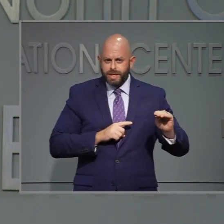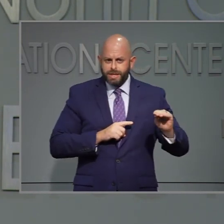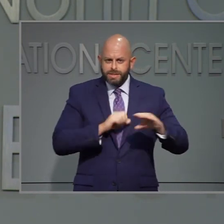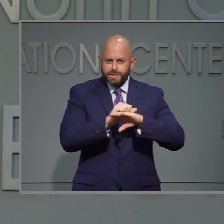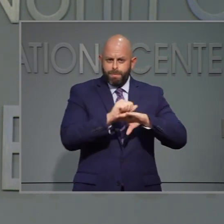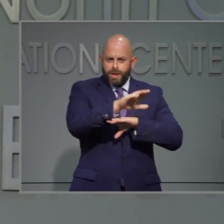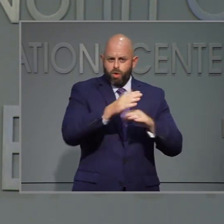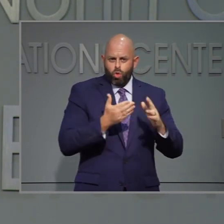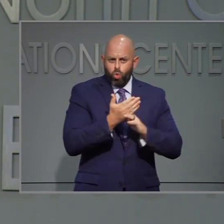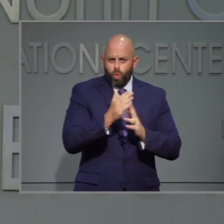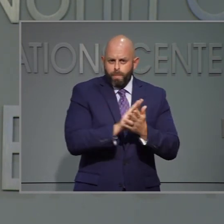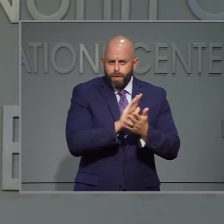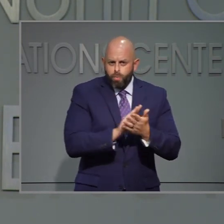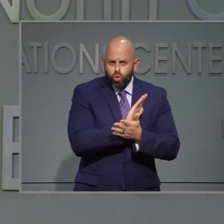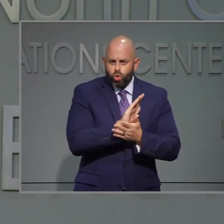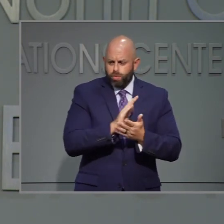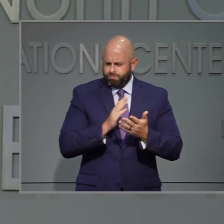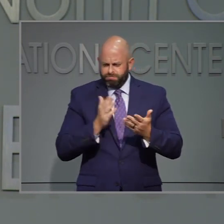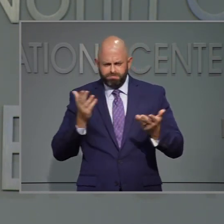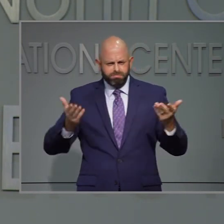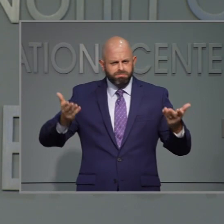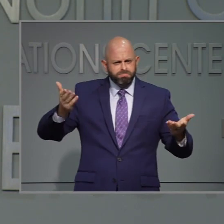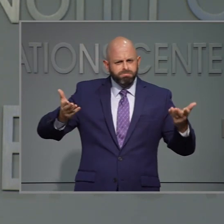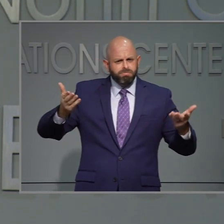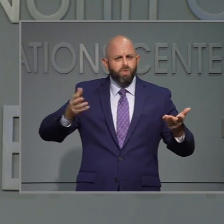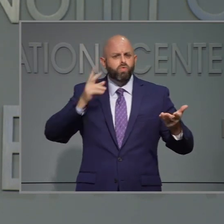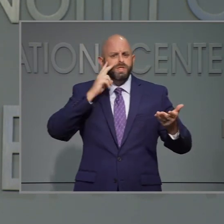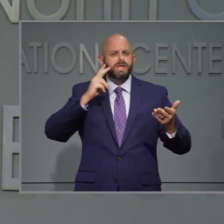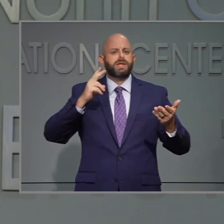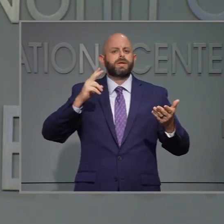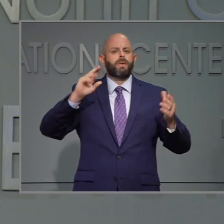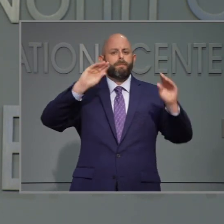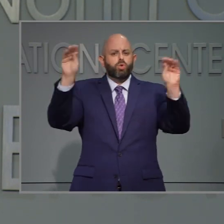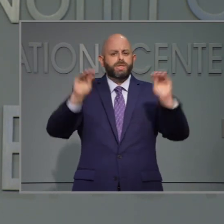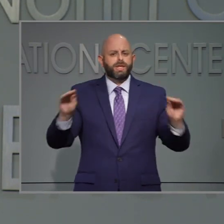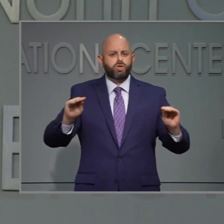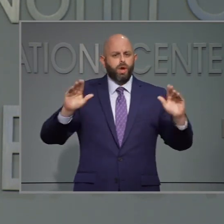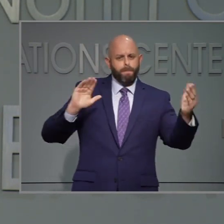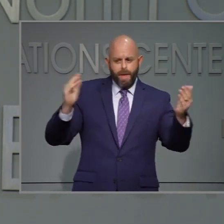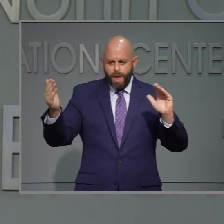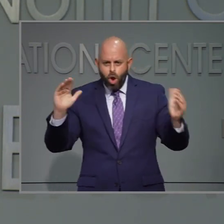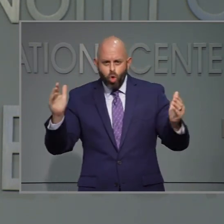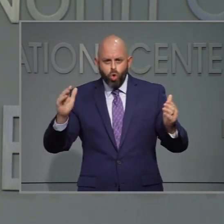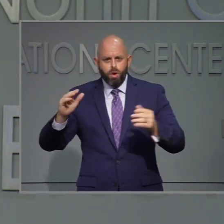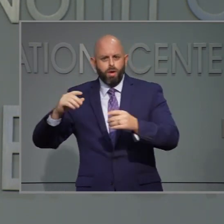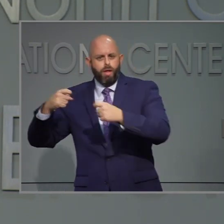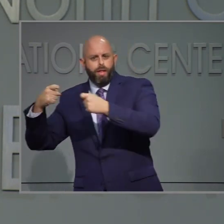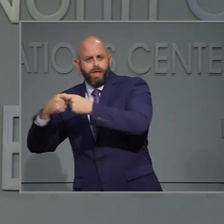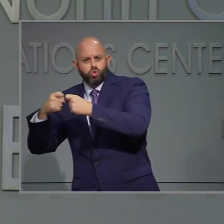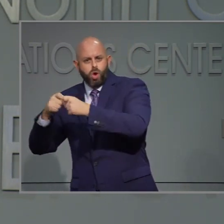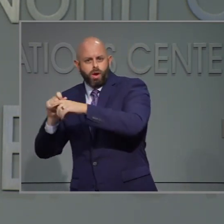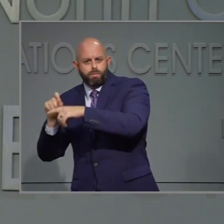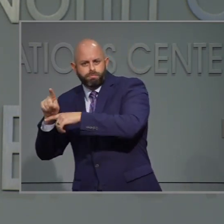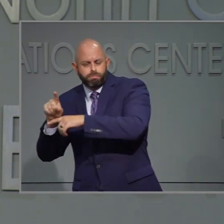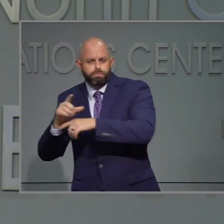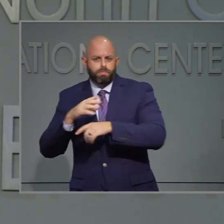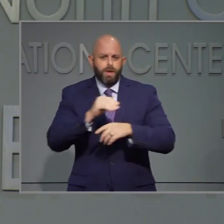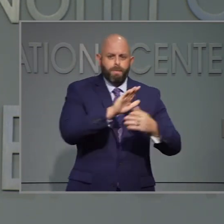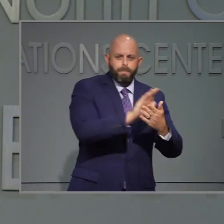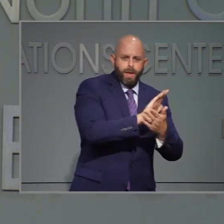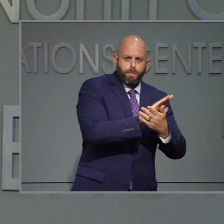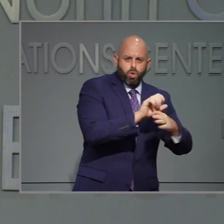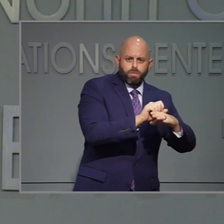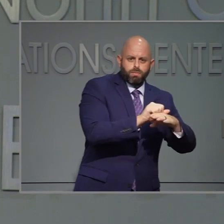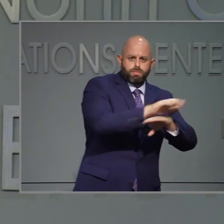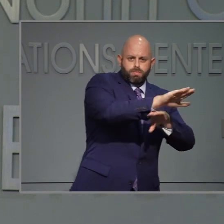Se refiere al 20 por el error que hubo se refiere al 20 por ciento que se reportaron manualmente. Y el 80 por ciento